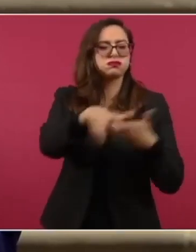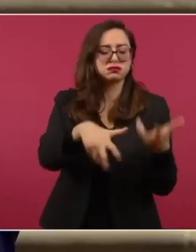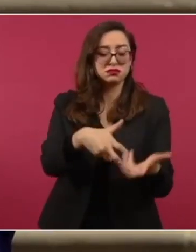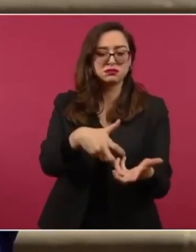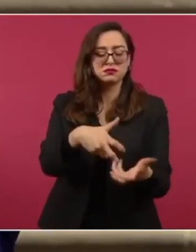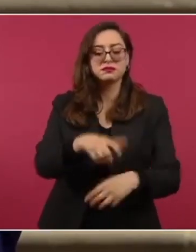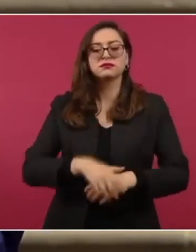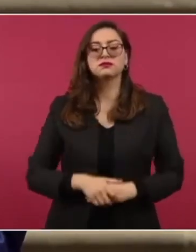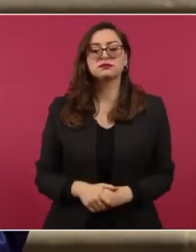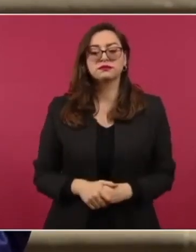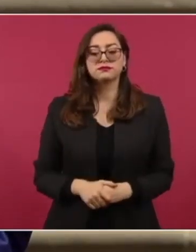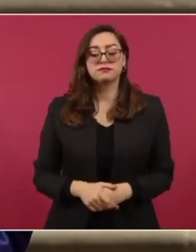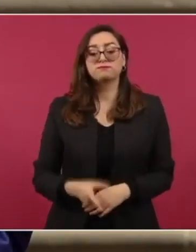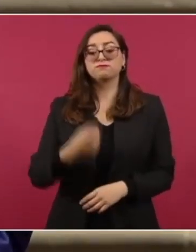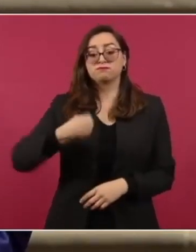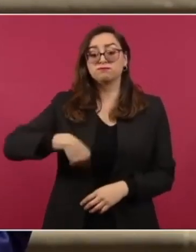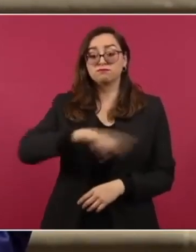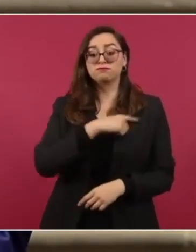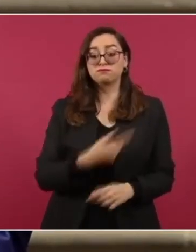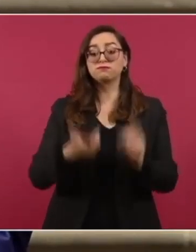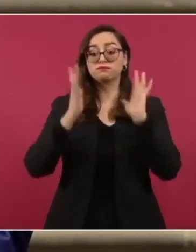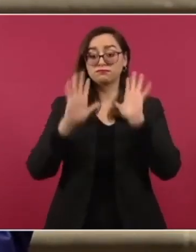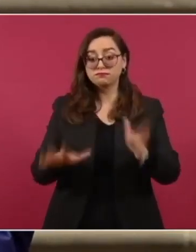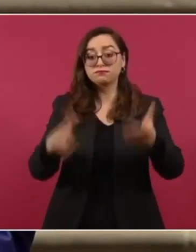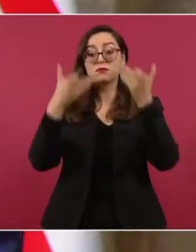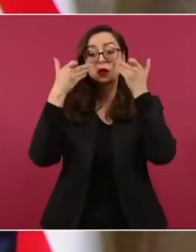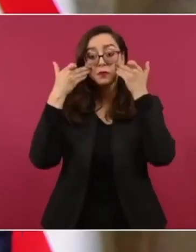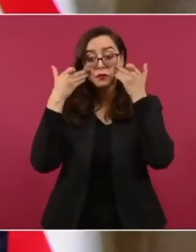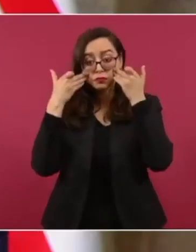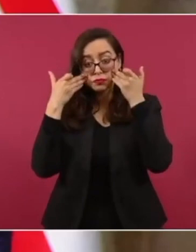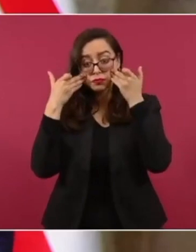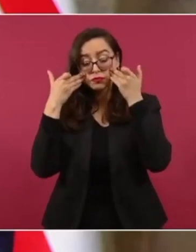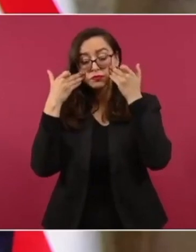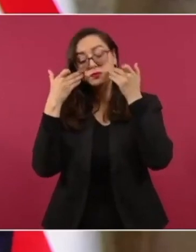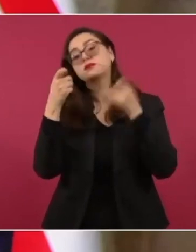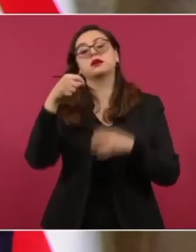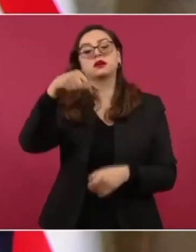lo hemos constatado en México,